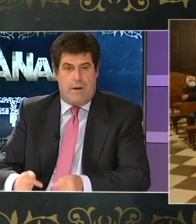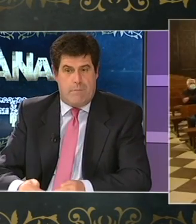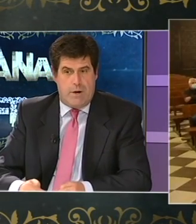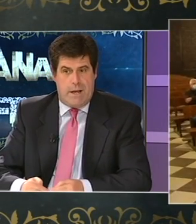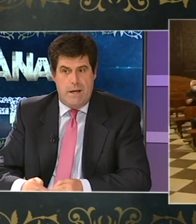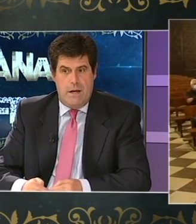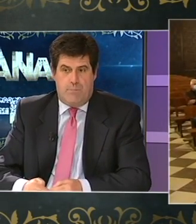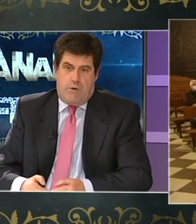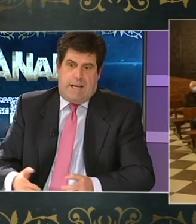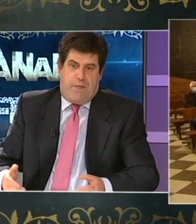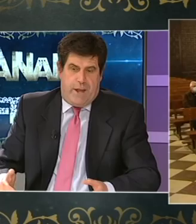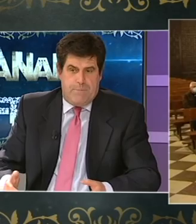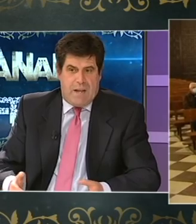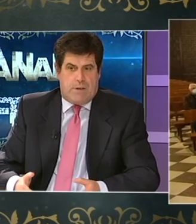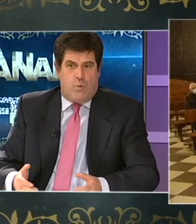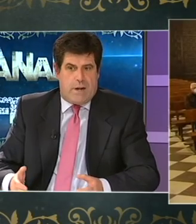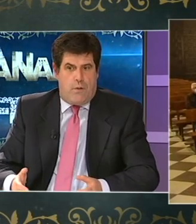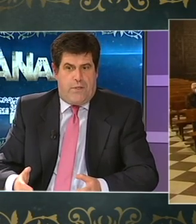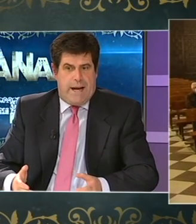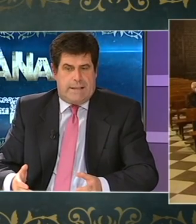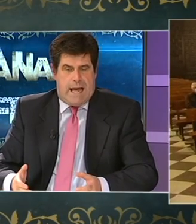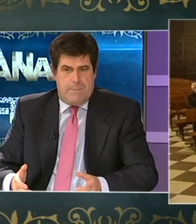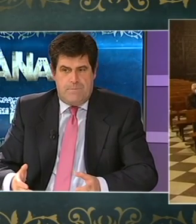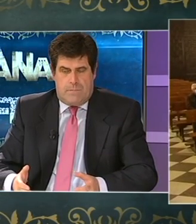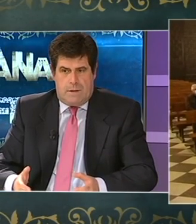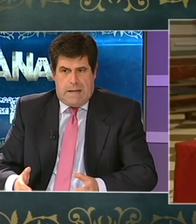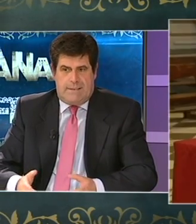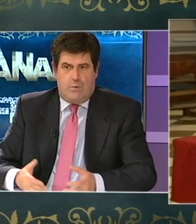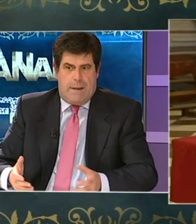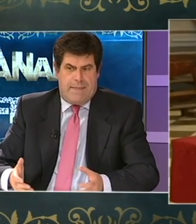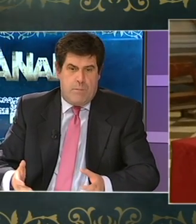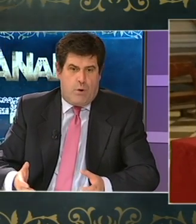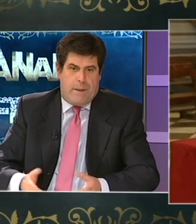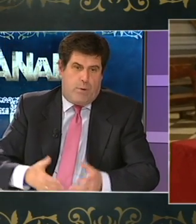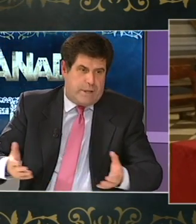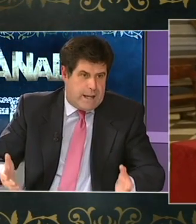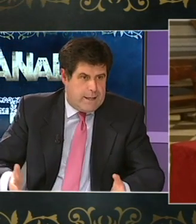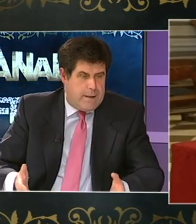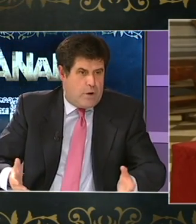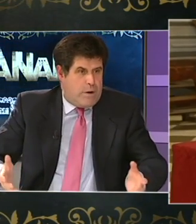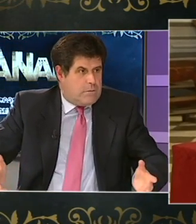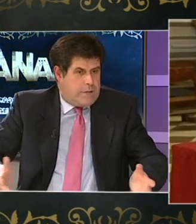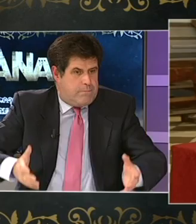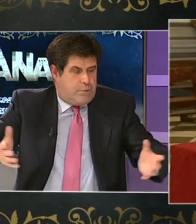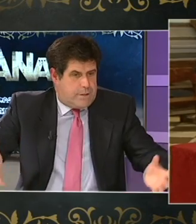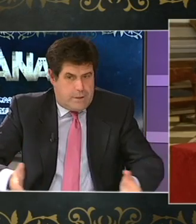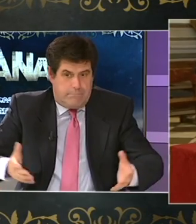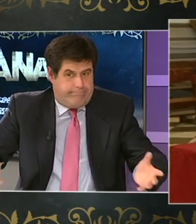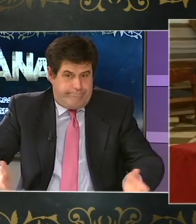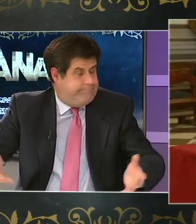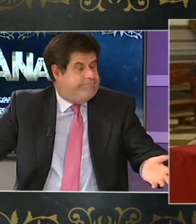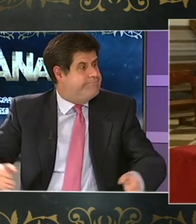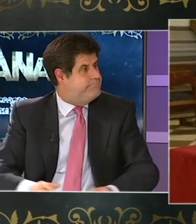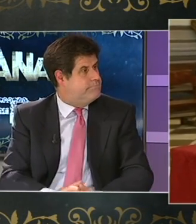pedido los hermanos mayores pues no te hace actuar con ciertas actitudes a veces un poco despóticas pero bueno oye pues